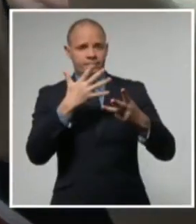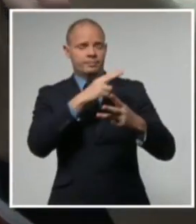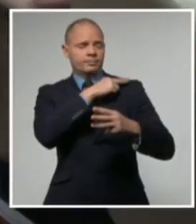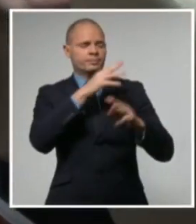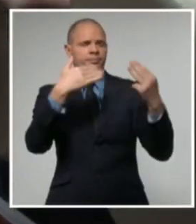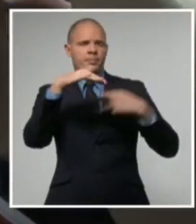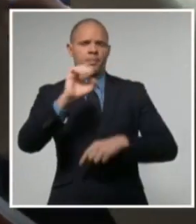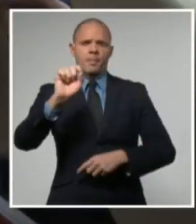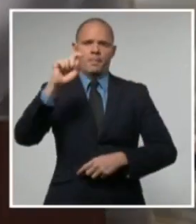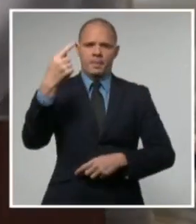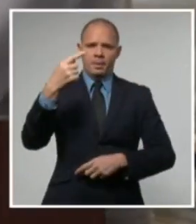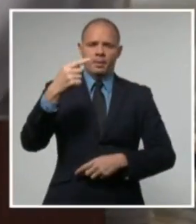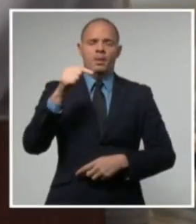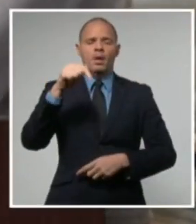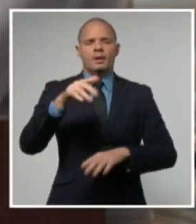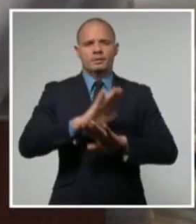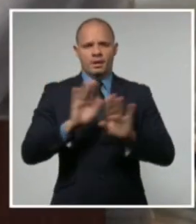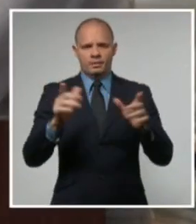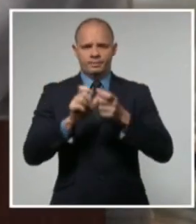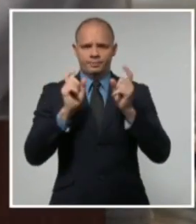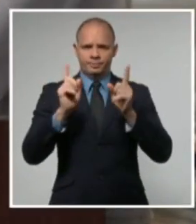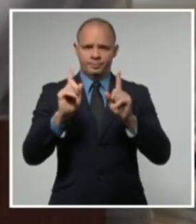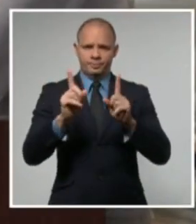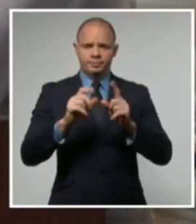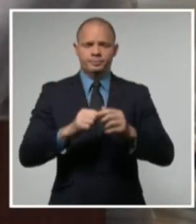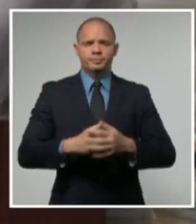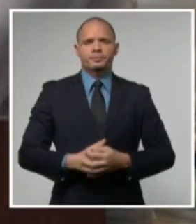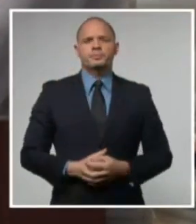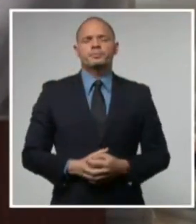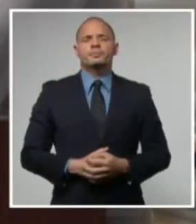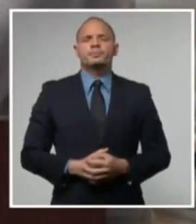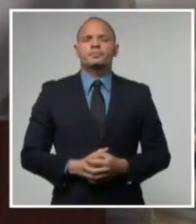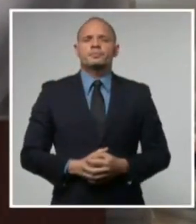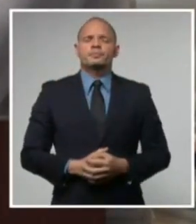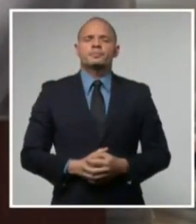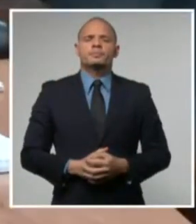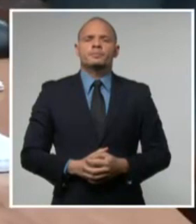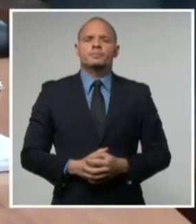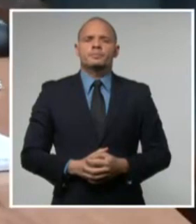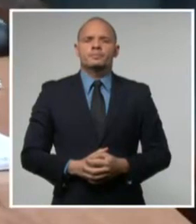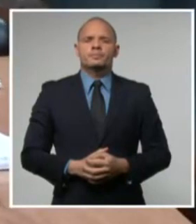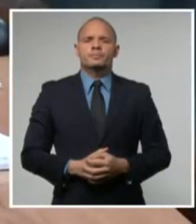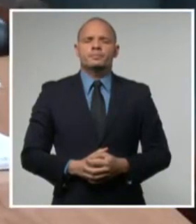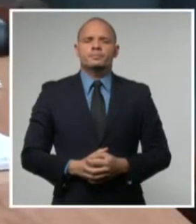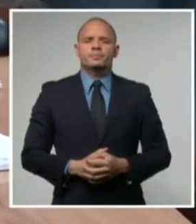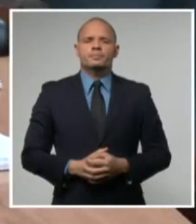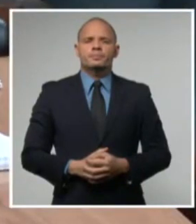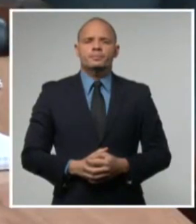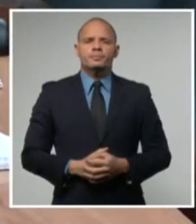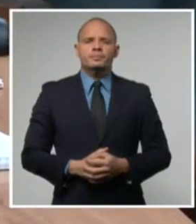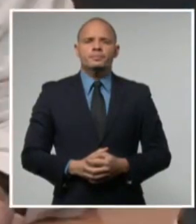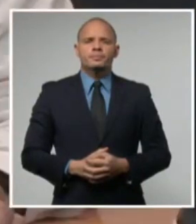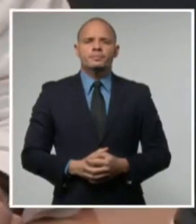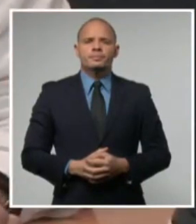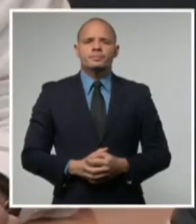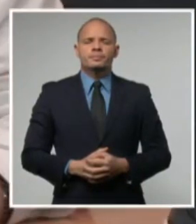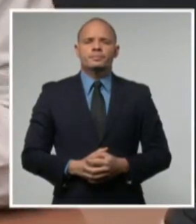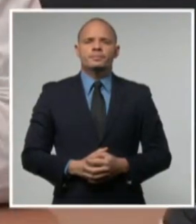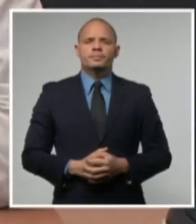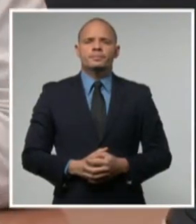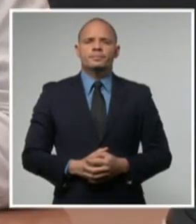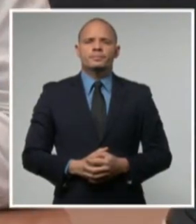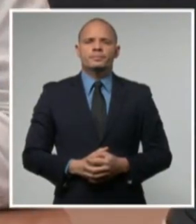La decisión del Grupo Temporal de Trabajo del Gobierno cubano fue dada a conocer por el primer ministro Manuel Marrero Cruz. Como ha sido